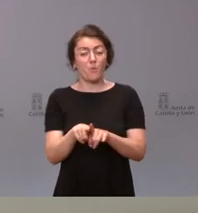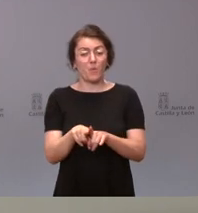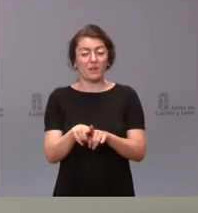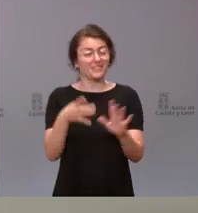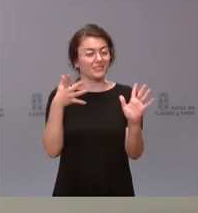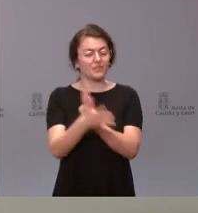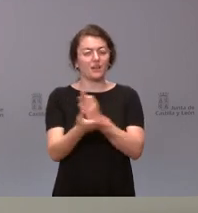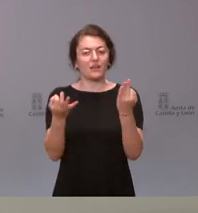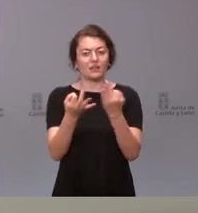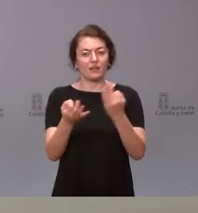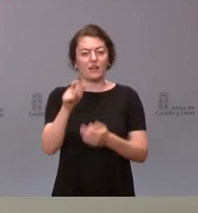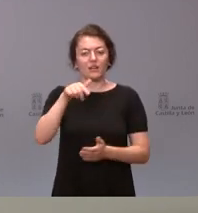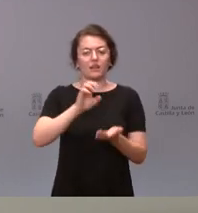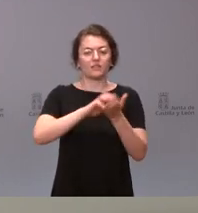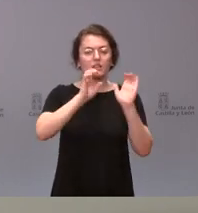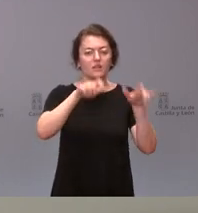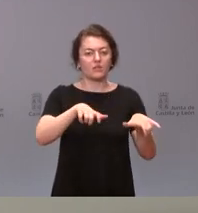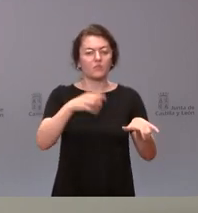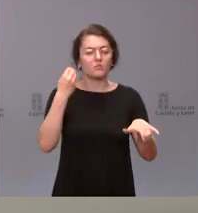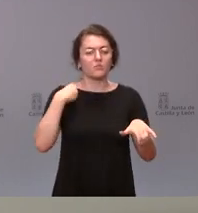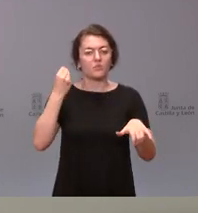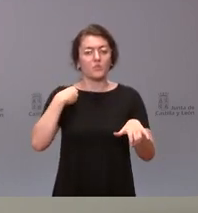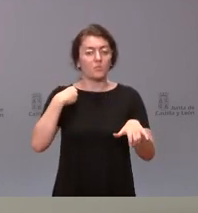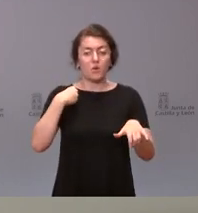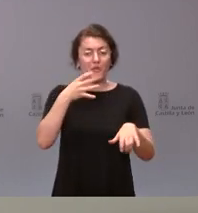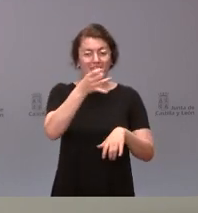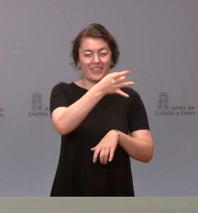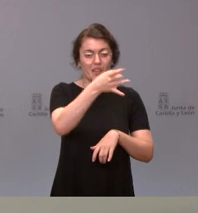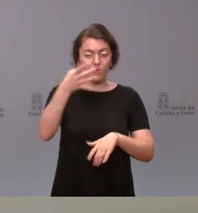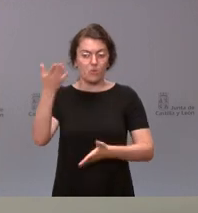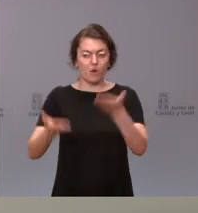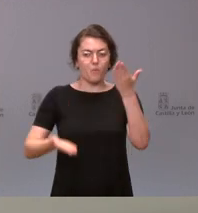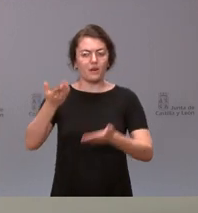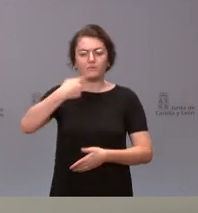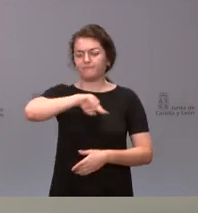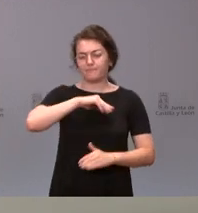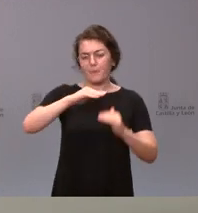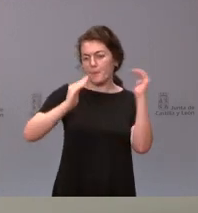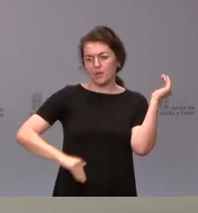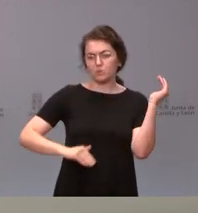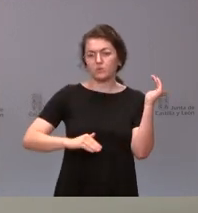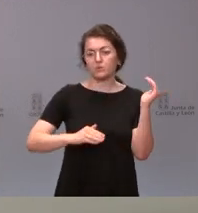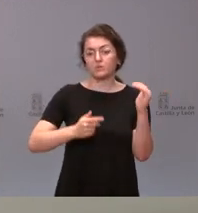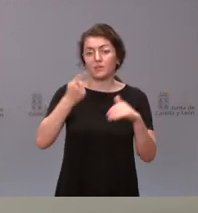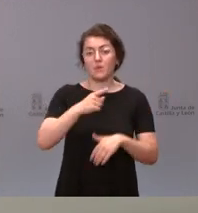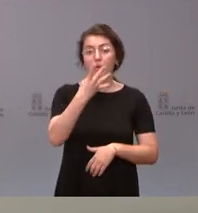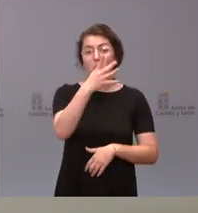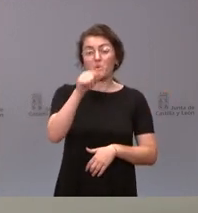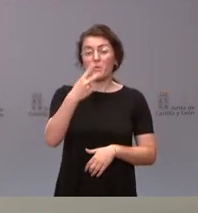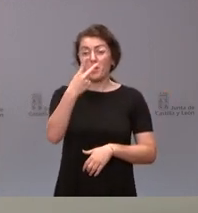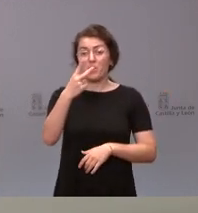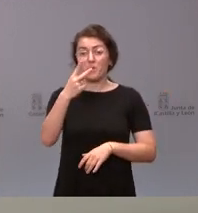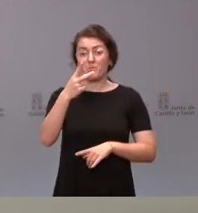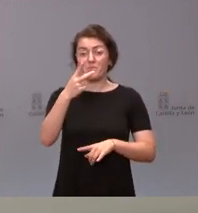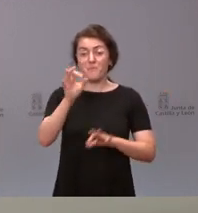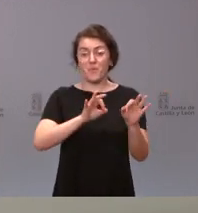Castilla y León sigue estando entre las comunidades de tromas menos endeudadas del conjunto nacional y 4,2 puntos por debajo de la media en